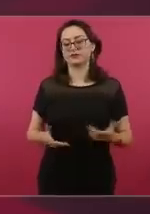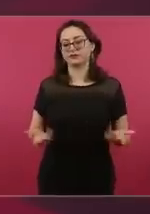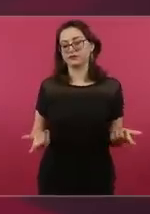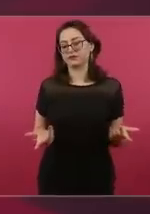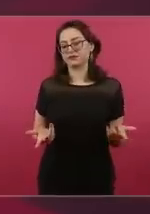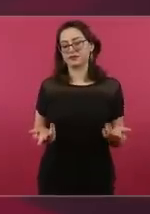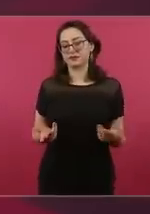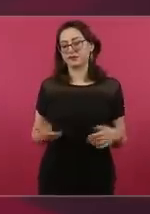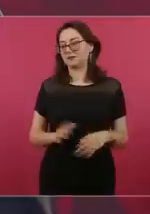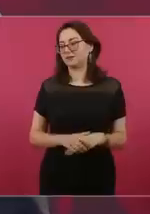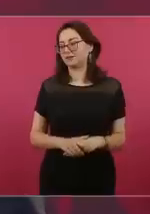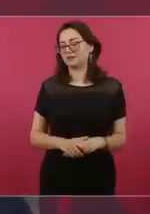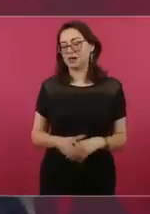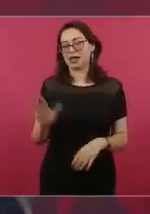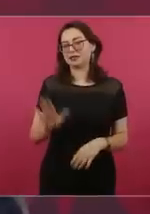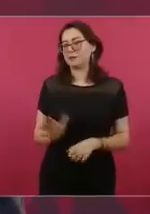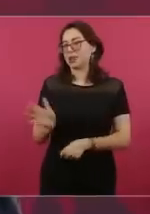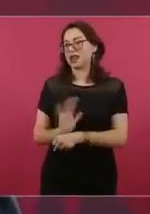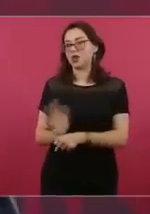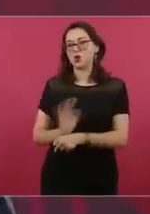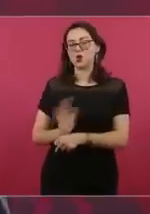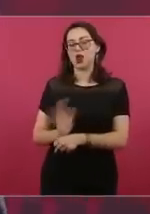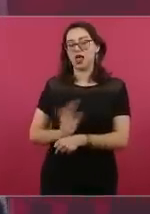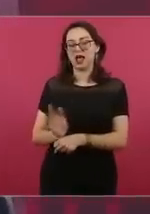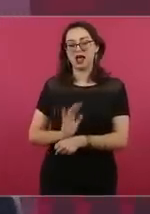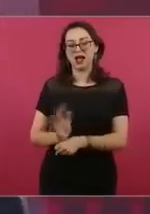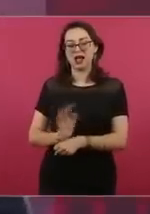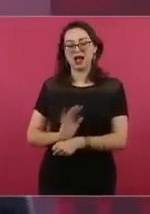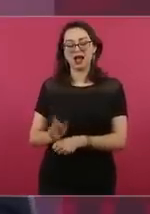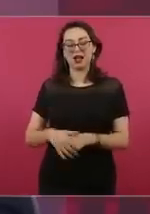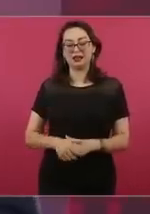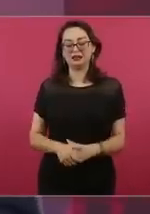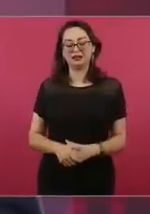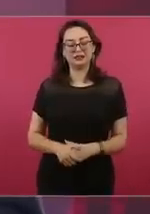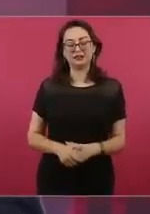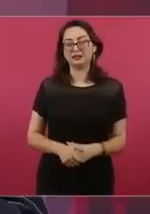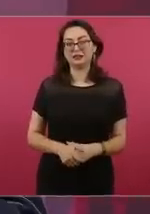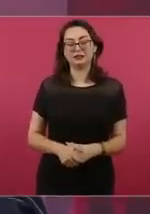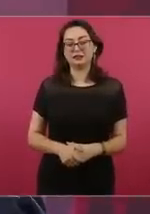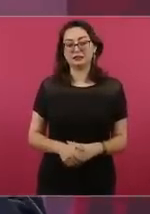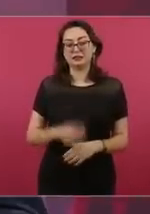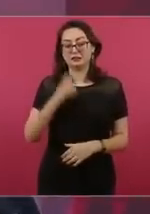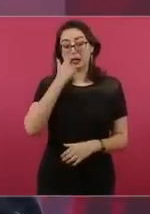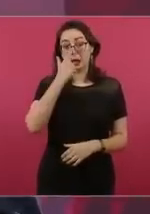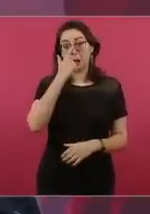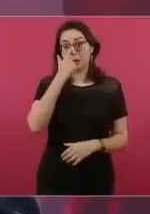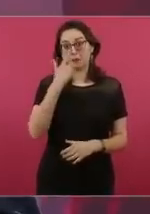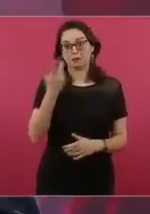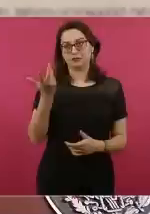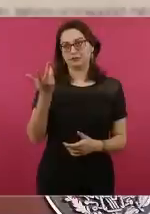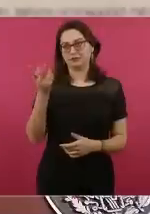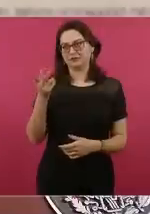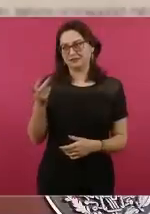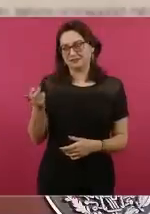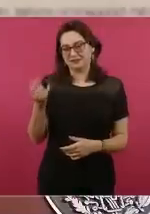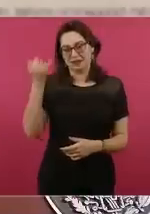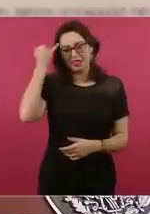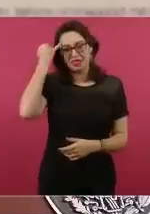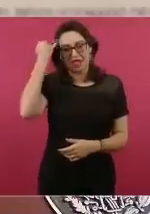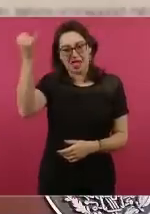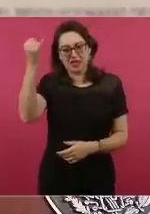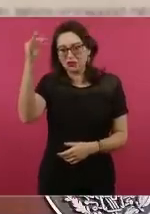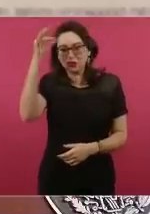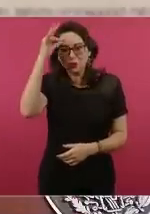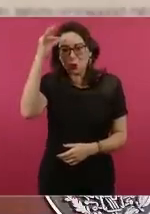ninguna serie se atreven a eso. Las